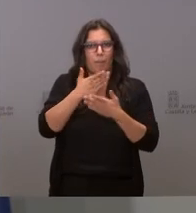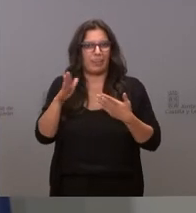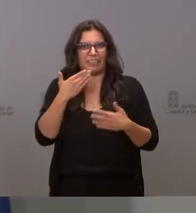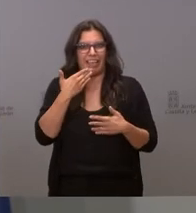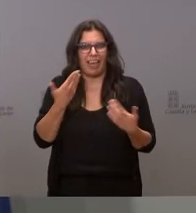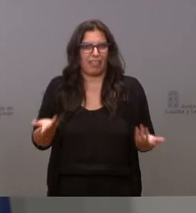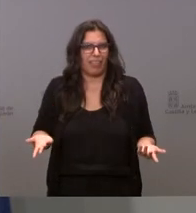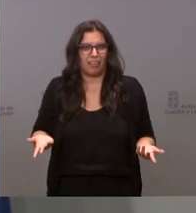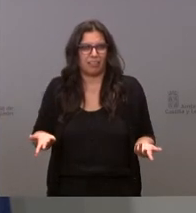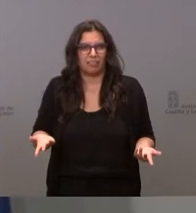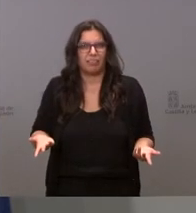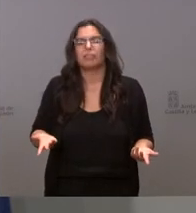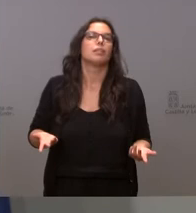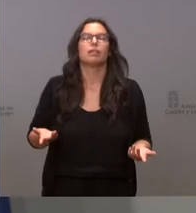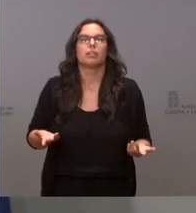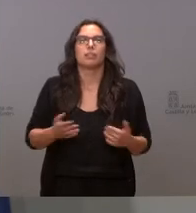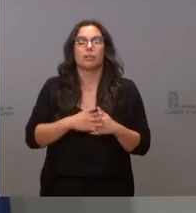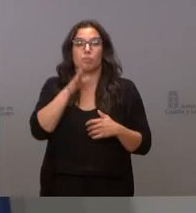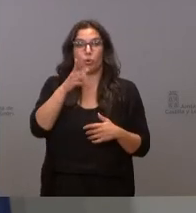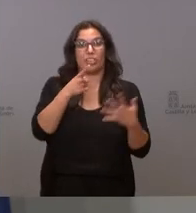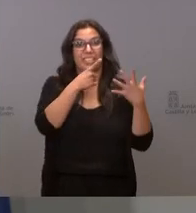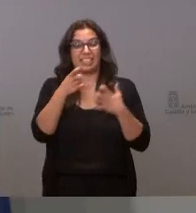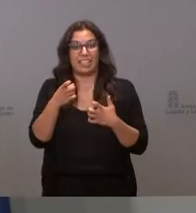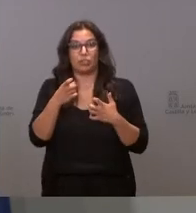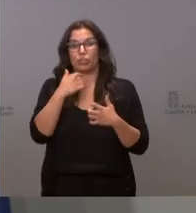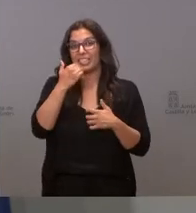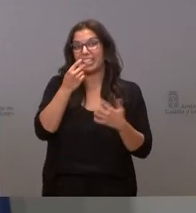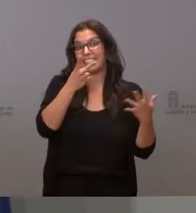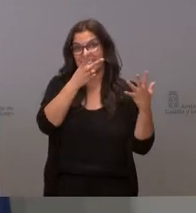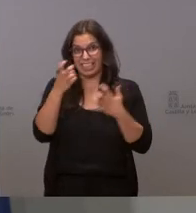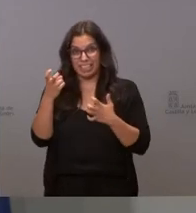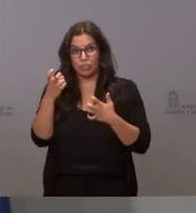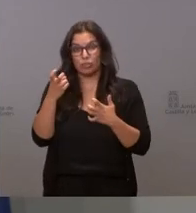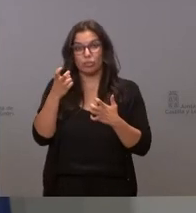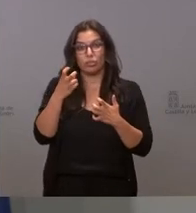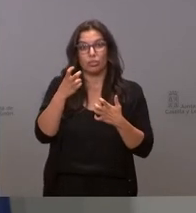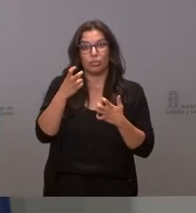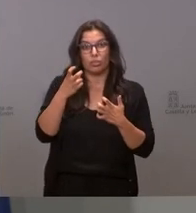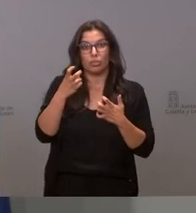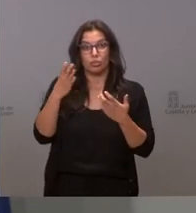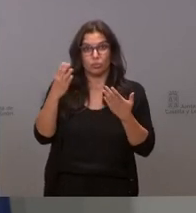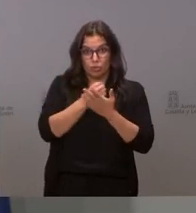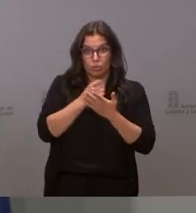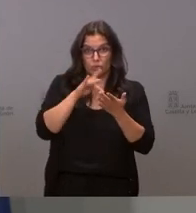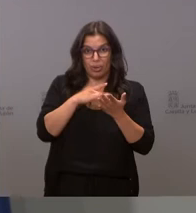los 500 los 600 y pico casos casi 700 son en esa franja de edad por eso hemos